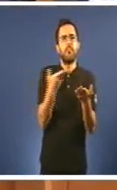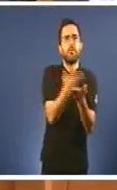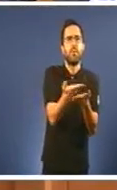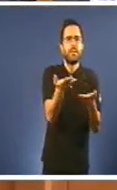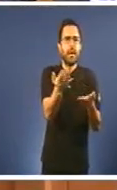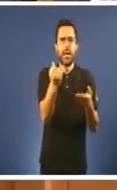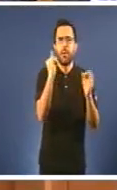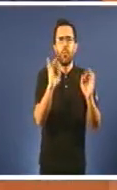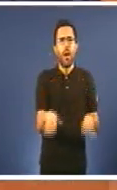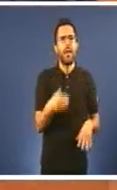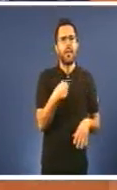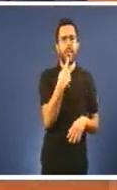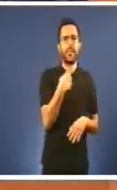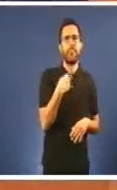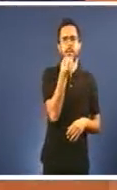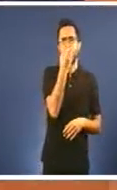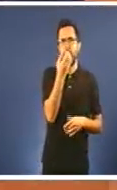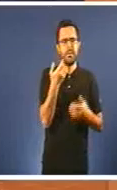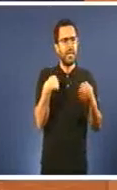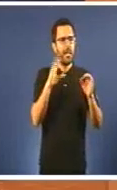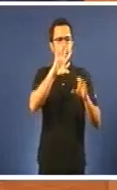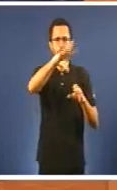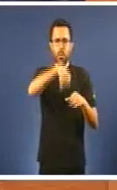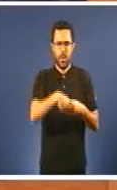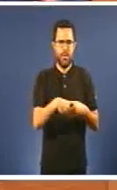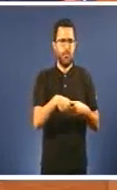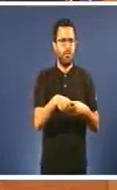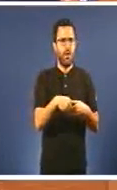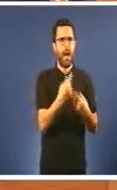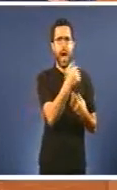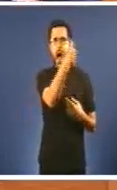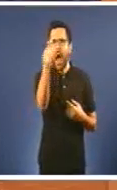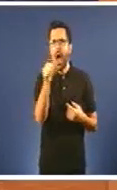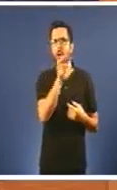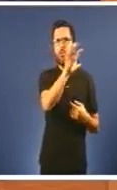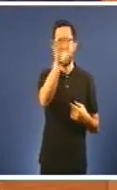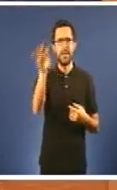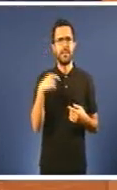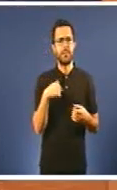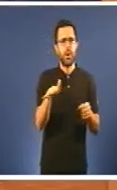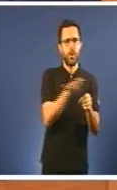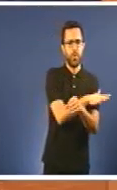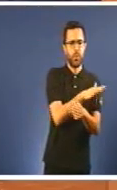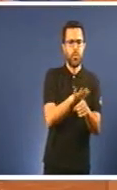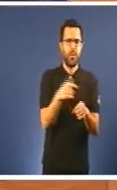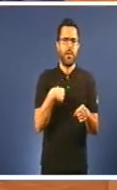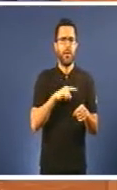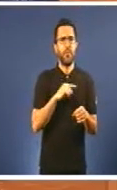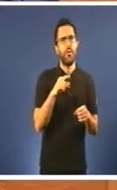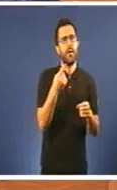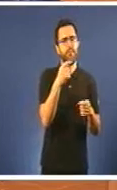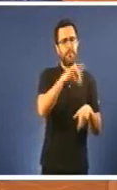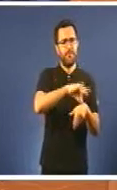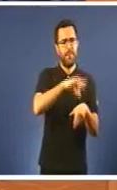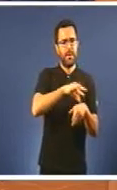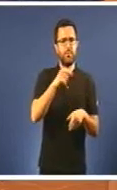un, un socialdemócrata incluído Hai algún que vai a cubrir con esta cobertura Os pacientes de hepatitis C Hai algún